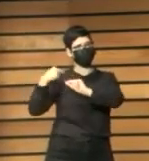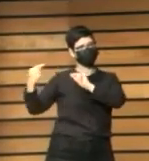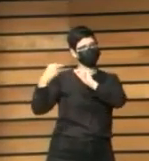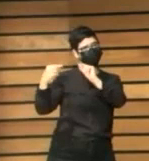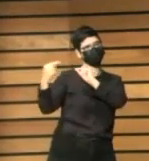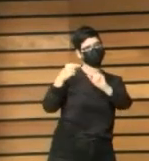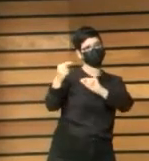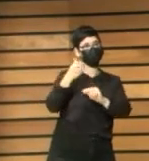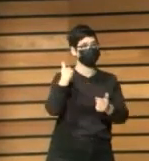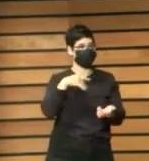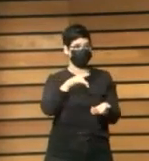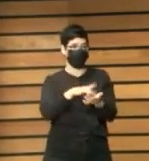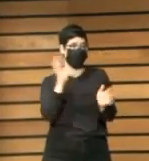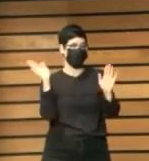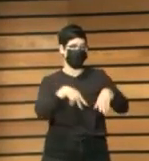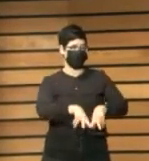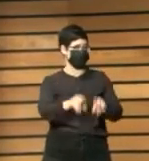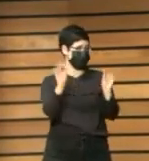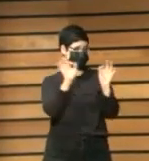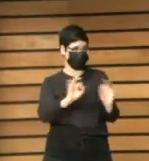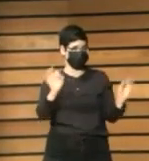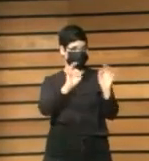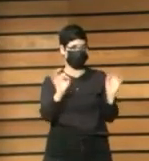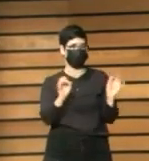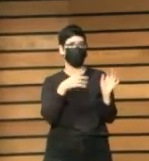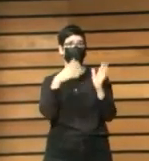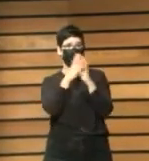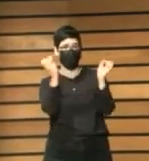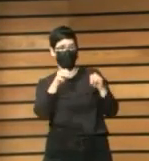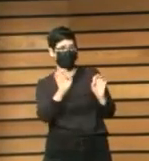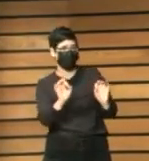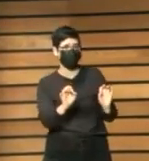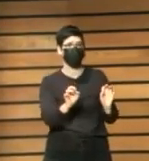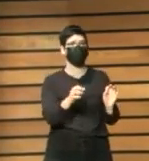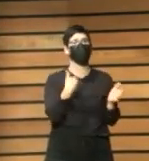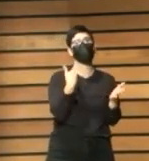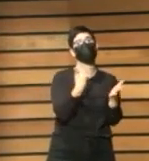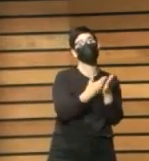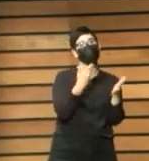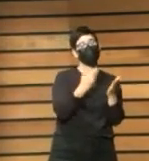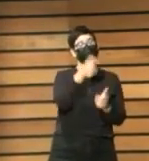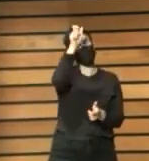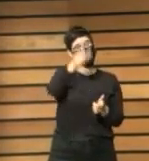acabamos siempre queda la pregunta de quién certifica al certificador pero